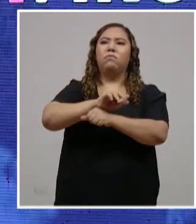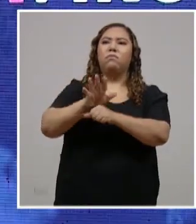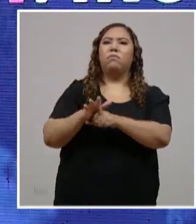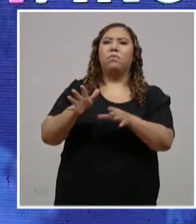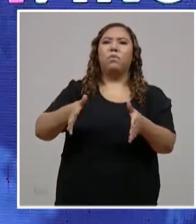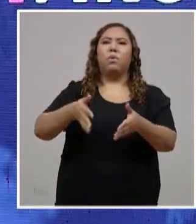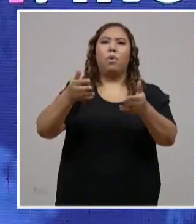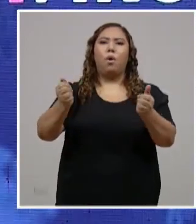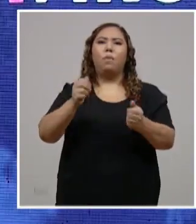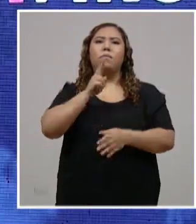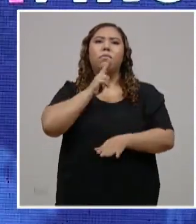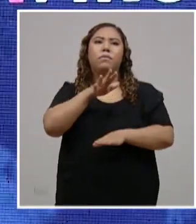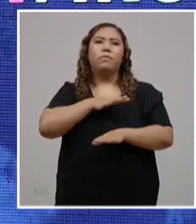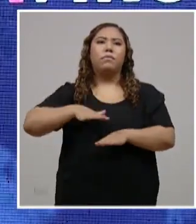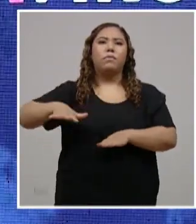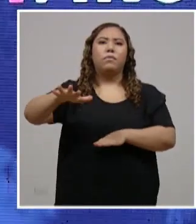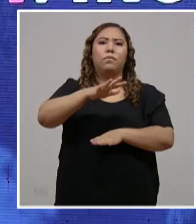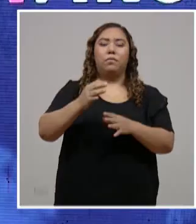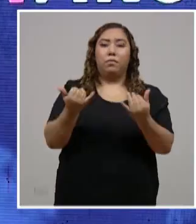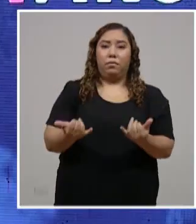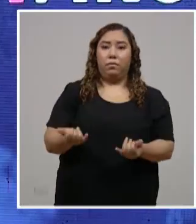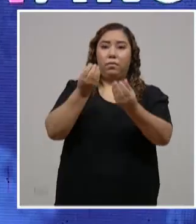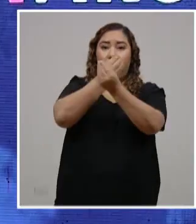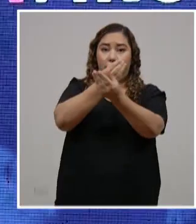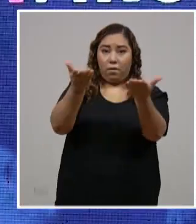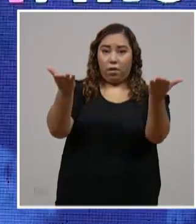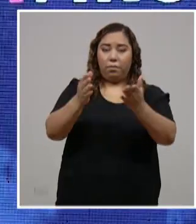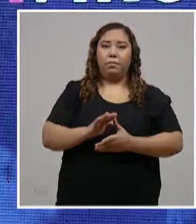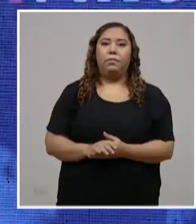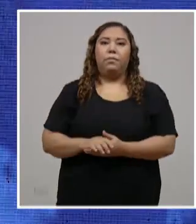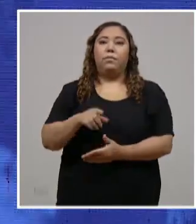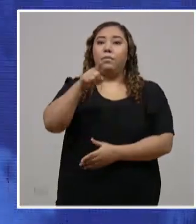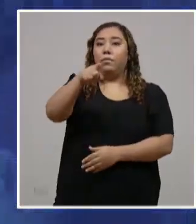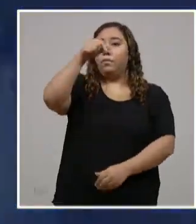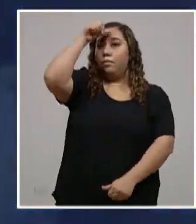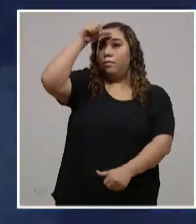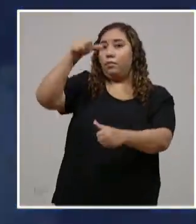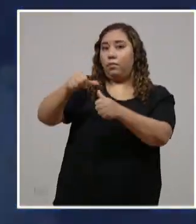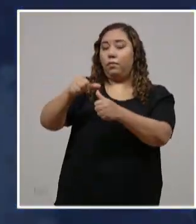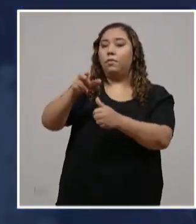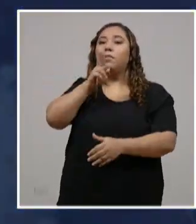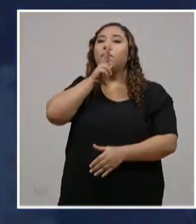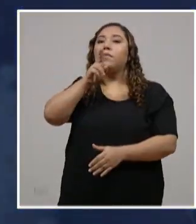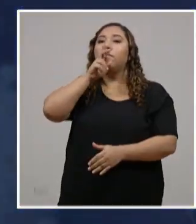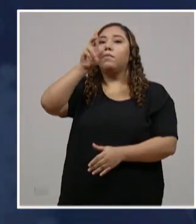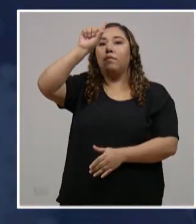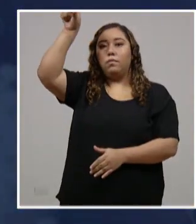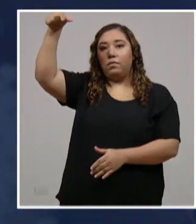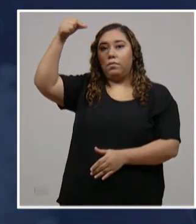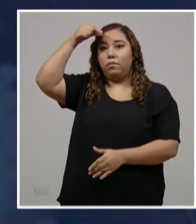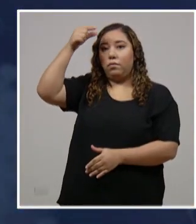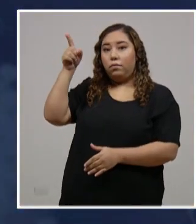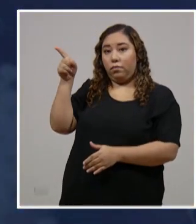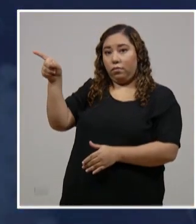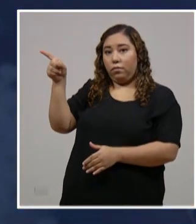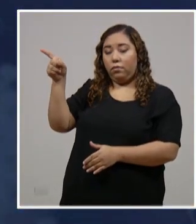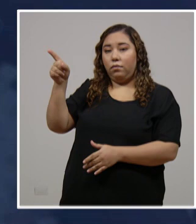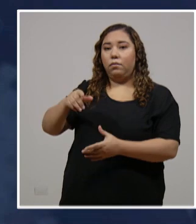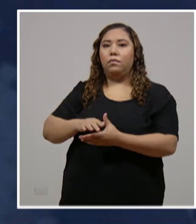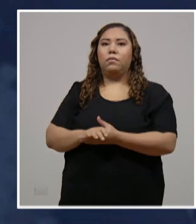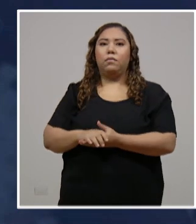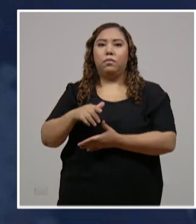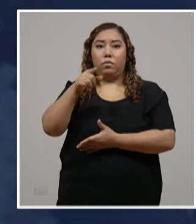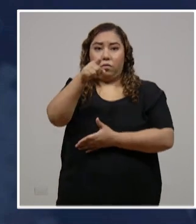coronavirus en nuestro país. Recordarles que el Gobierno de la República ha puesto a su disposición las